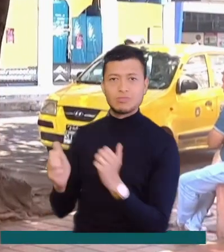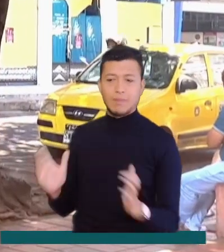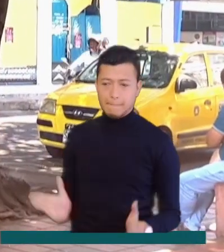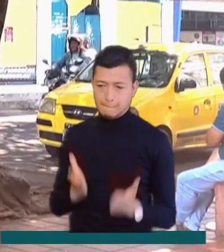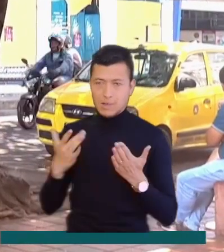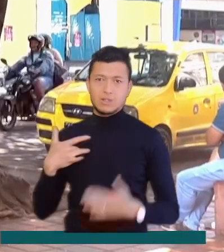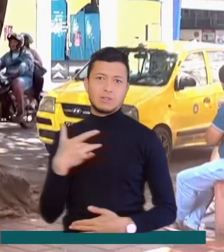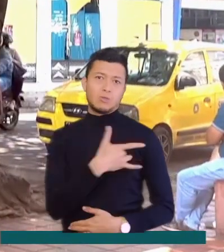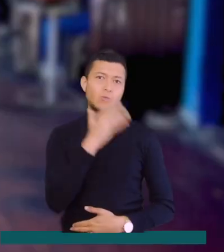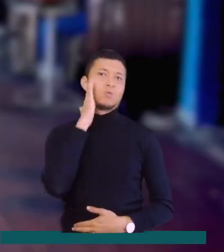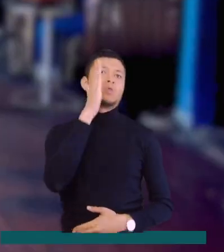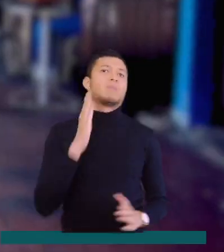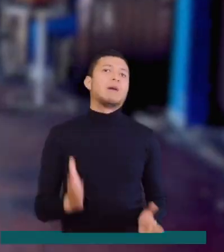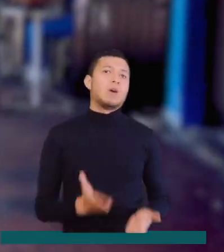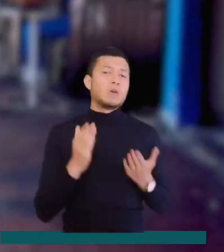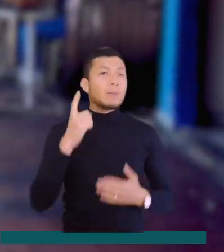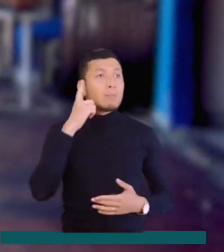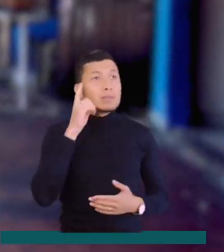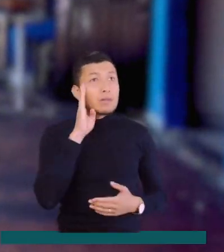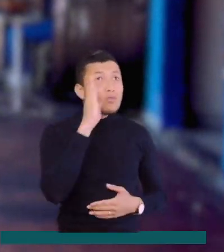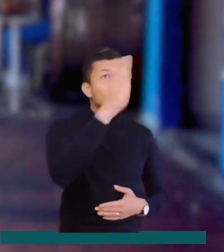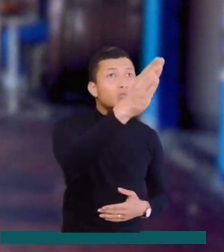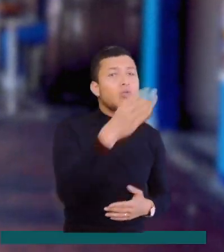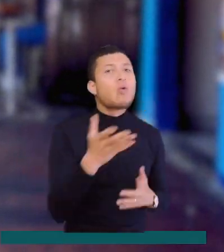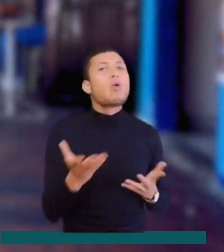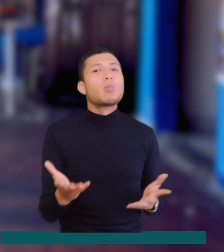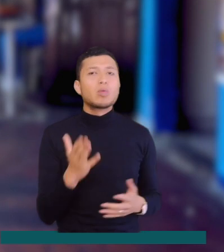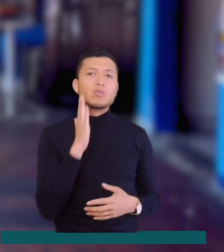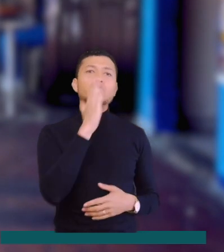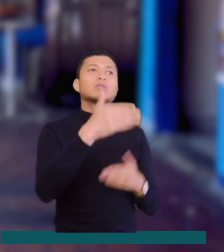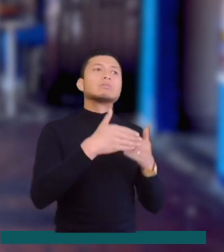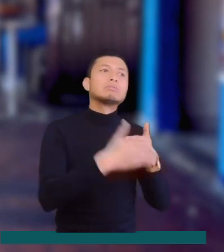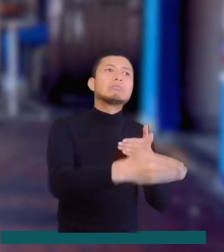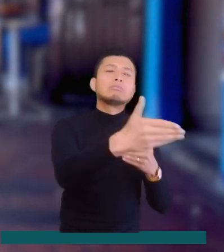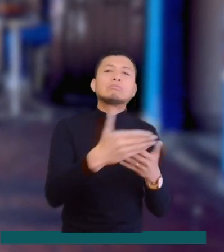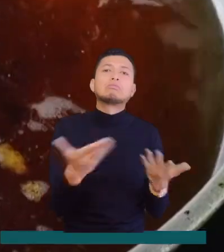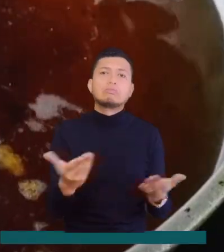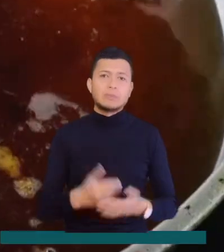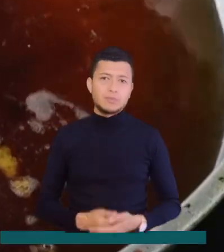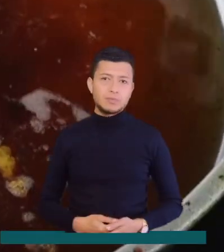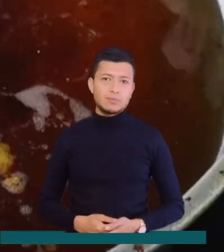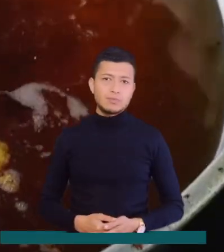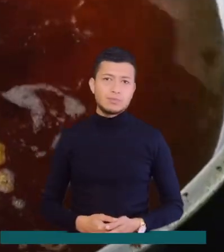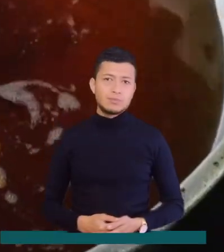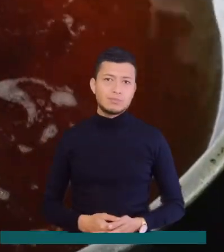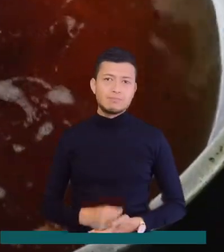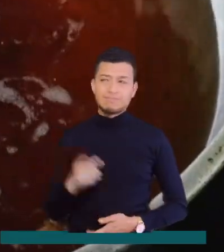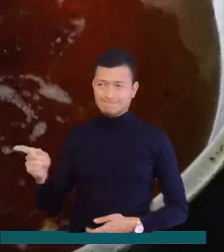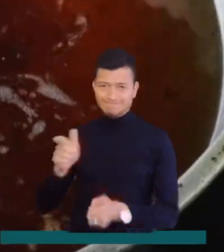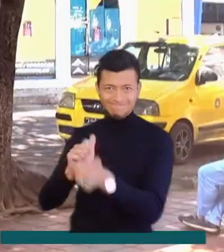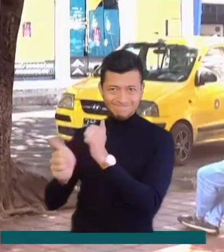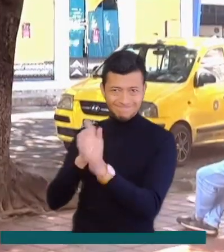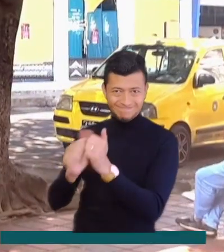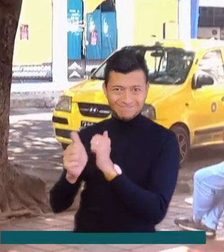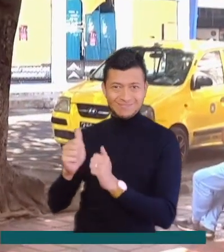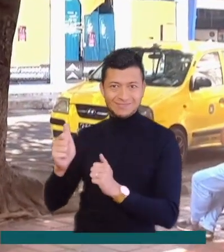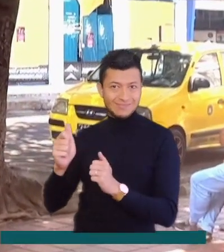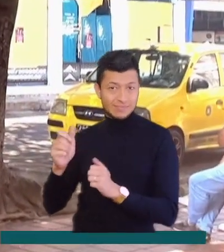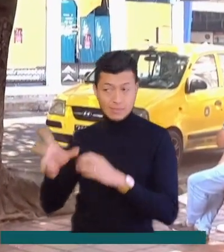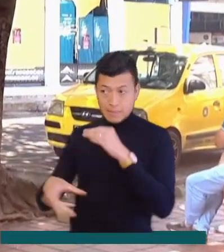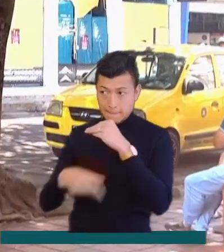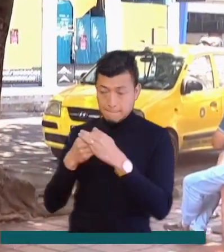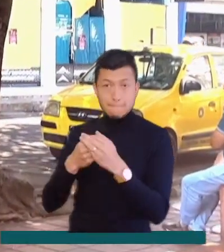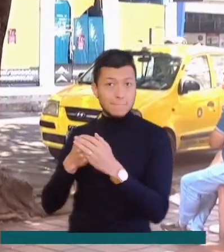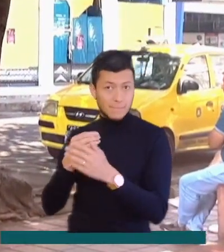nuestra salud. Toca pensar en un futuro, digamos, en cómo vamos a estar de aquí en adelante. Acompañamos también tanto a deportistas de élite y de